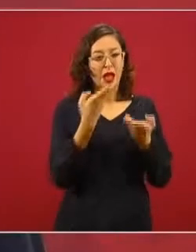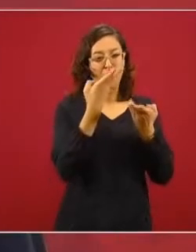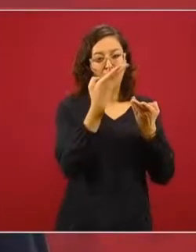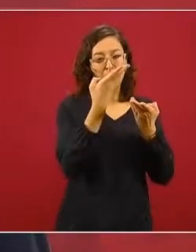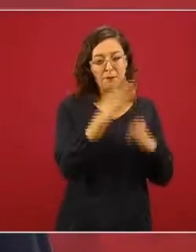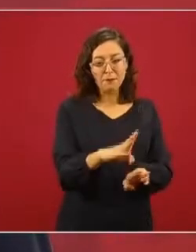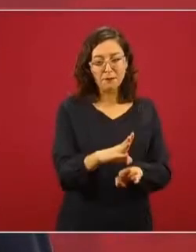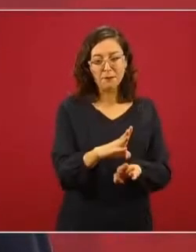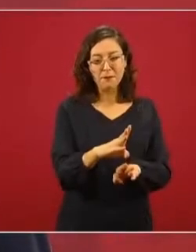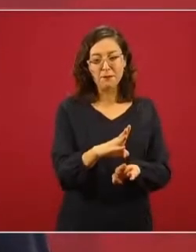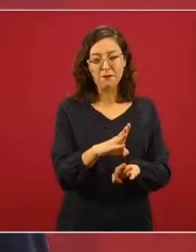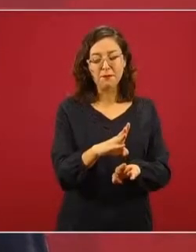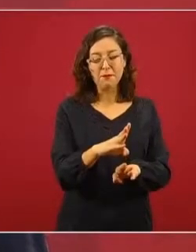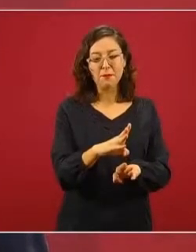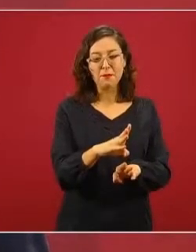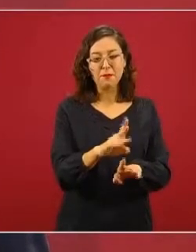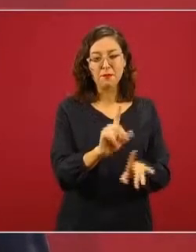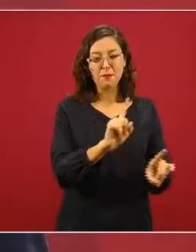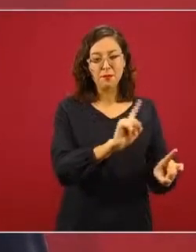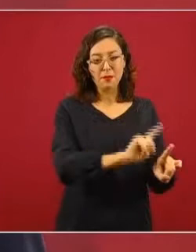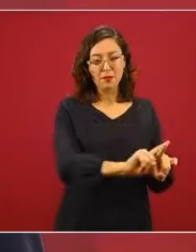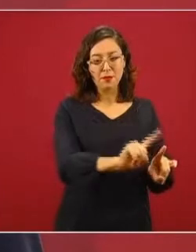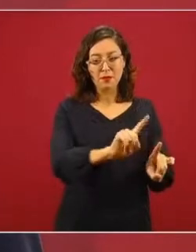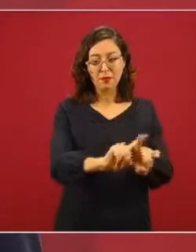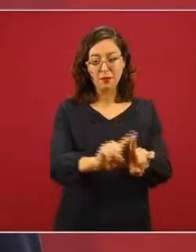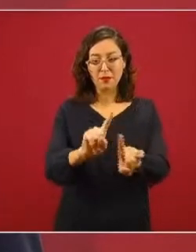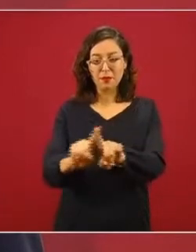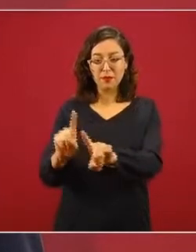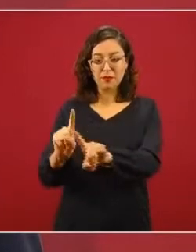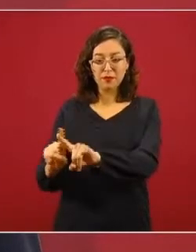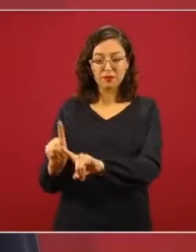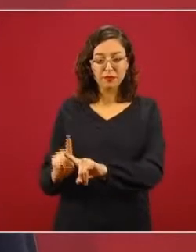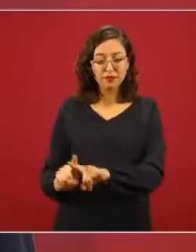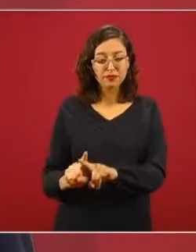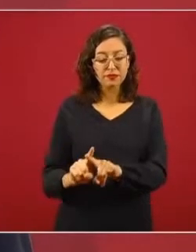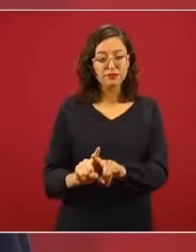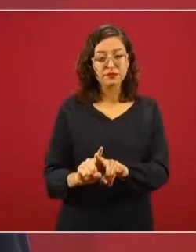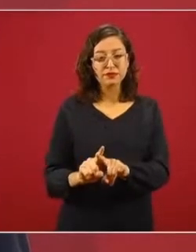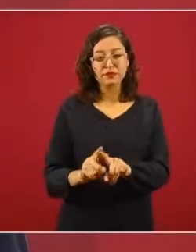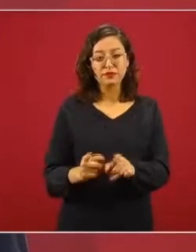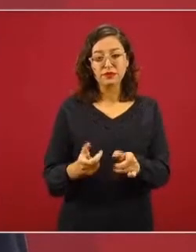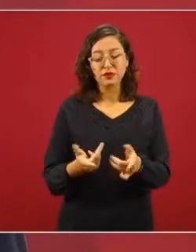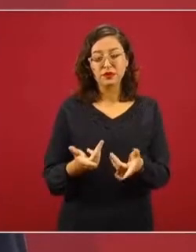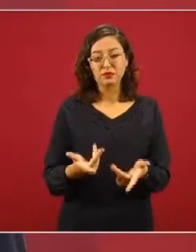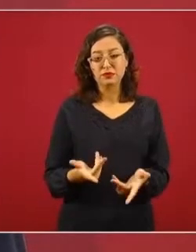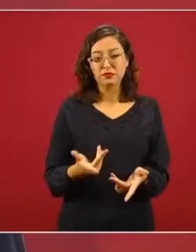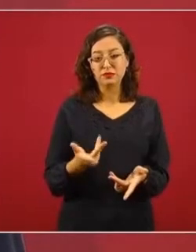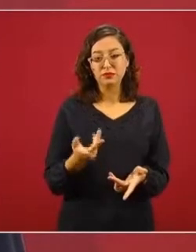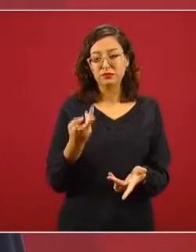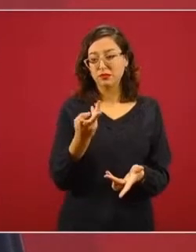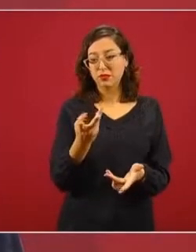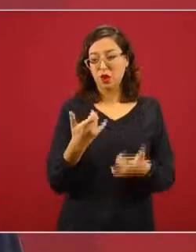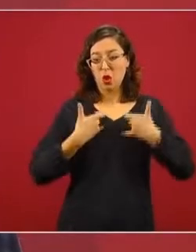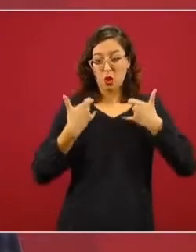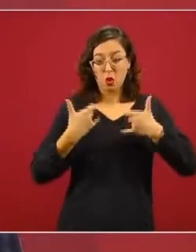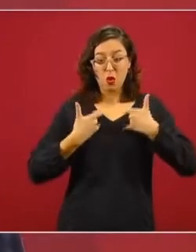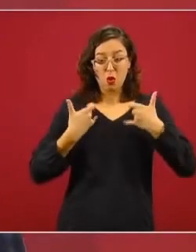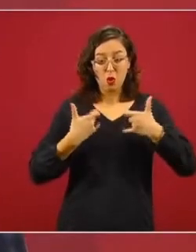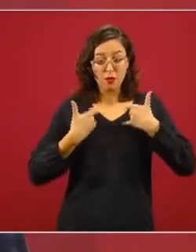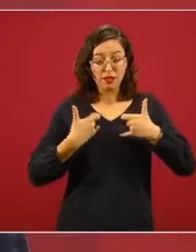que abrieran cuentas bancarias. Los jóvenes